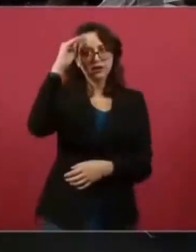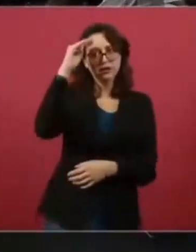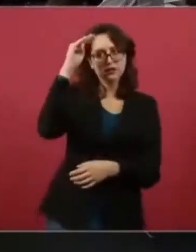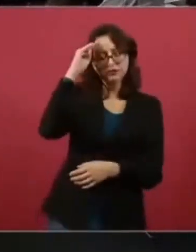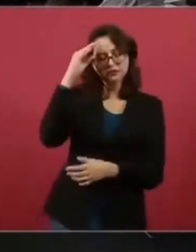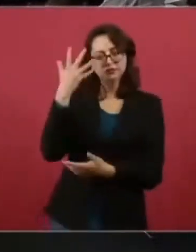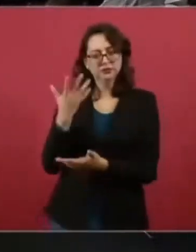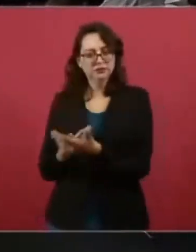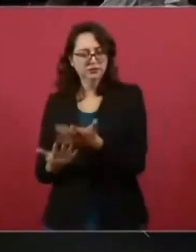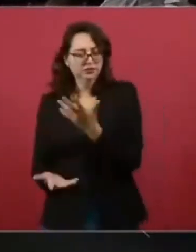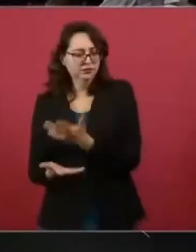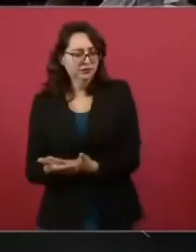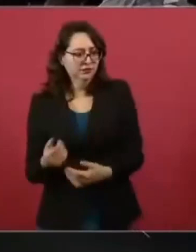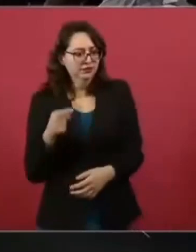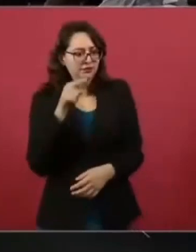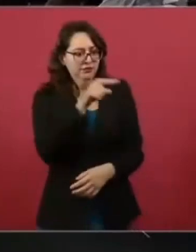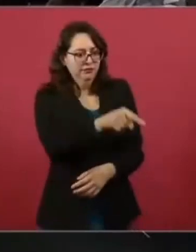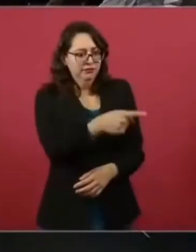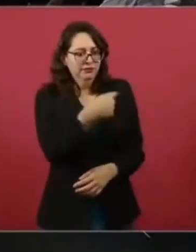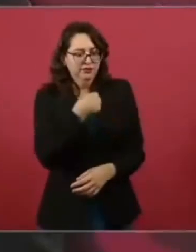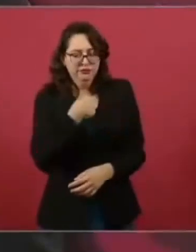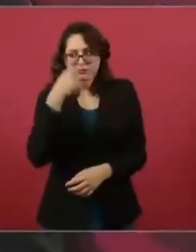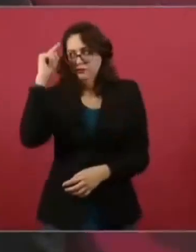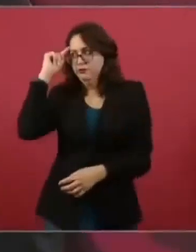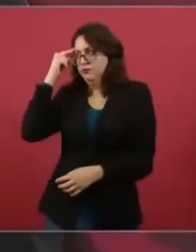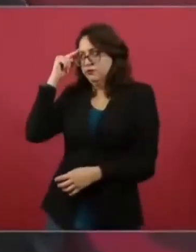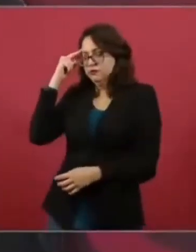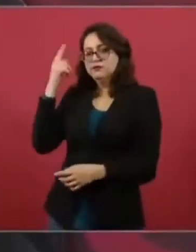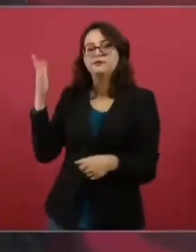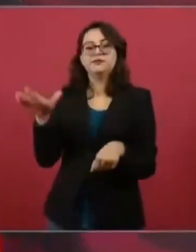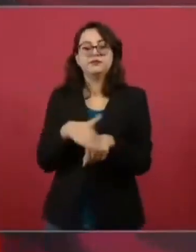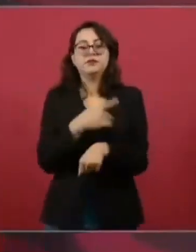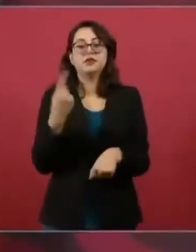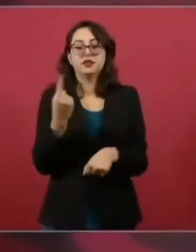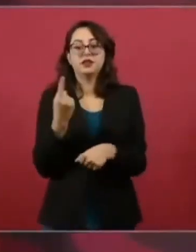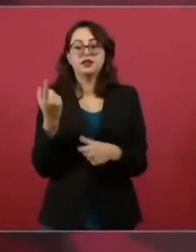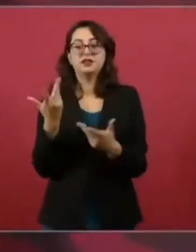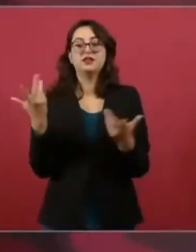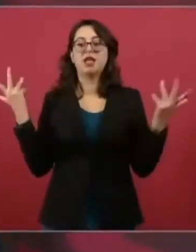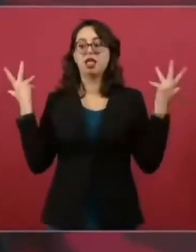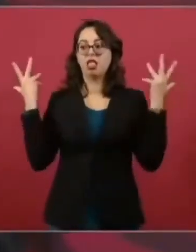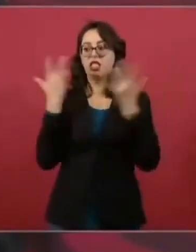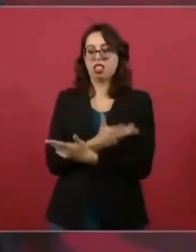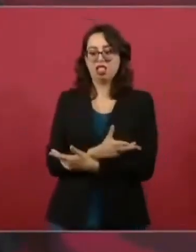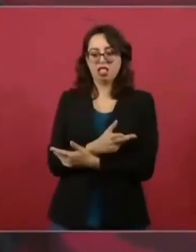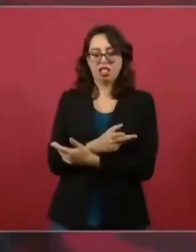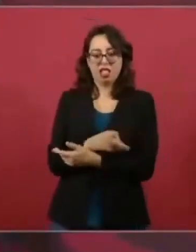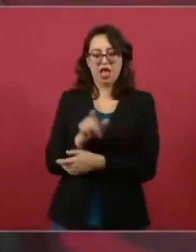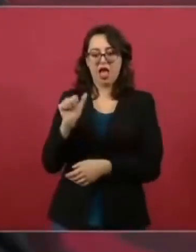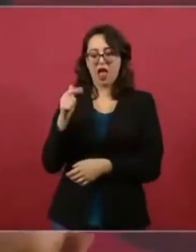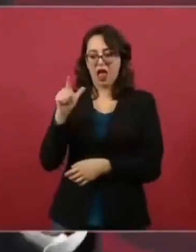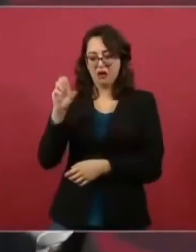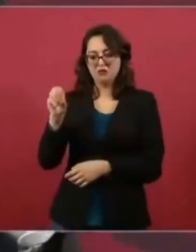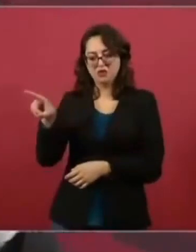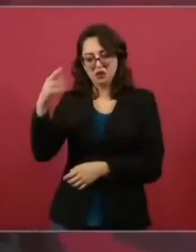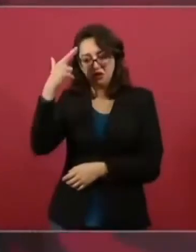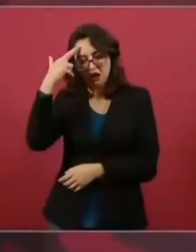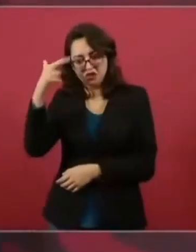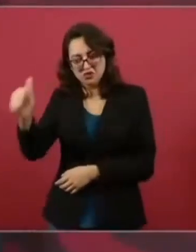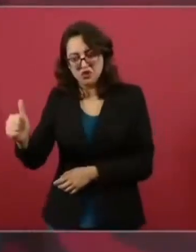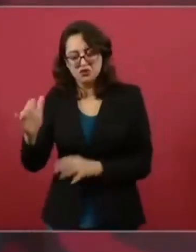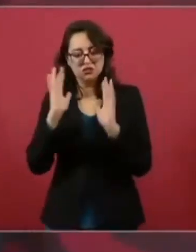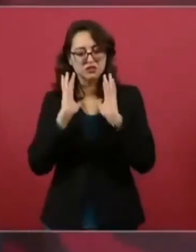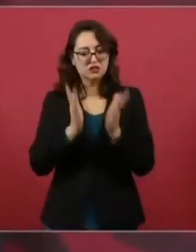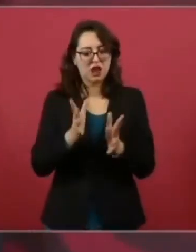Miren, el enojo ya se dio cuenta de que él no fue el elegido y me echa la culpa a mí.